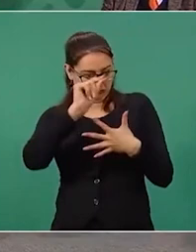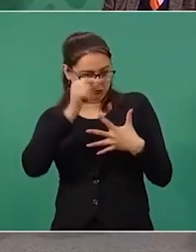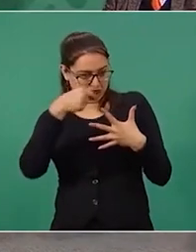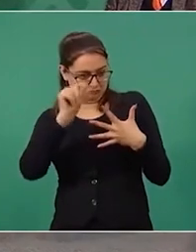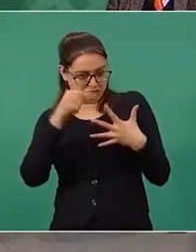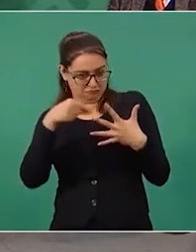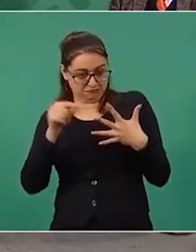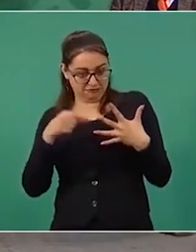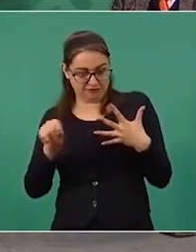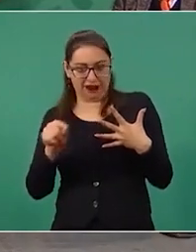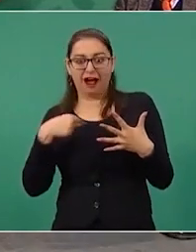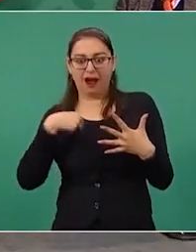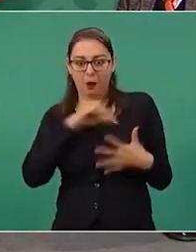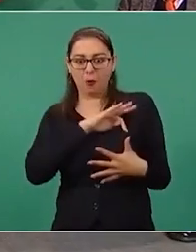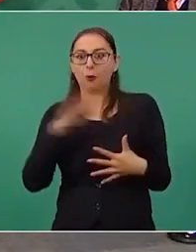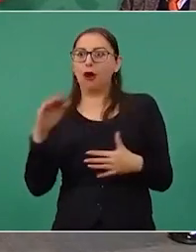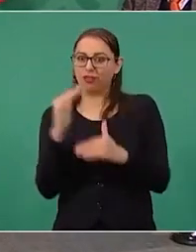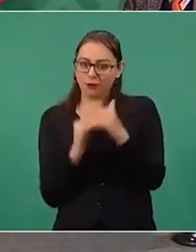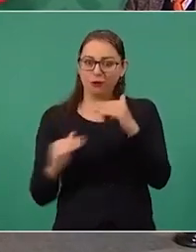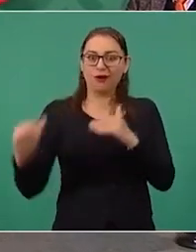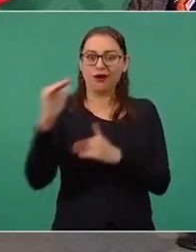aspira a ascender de grado,